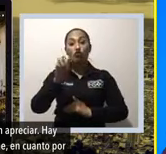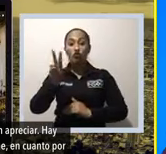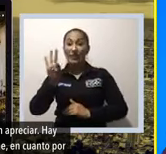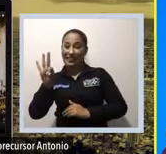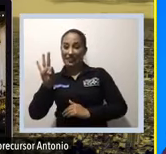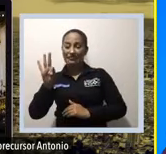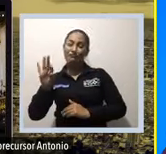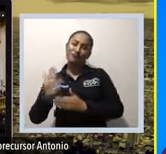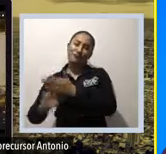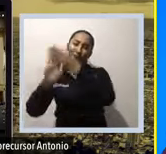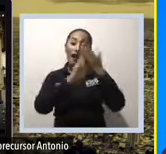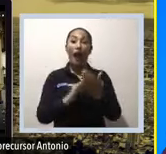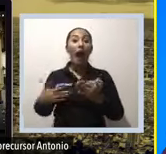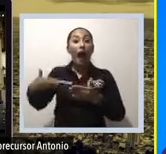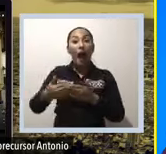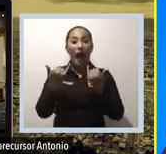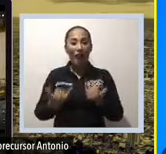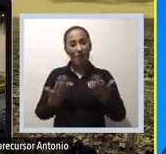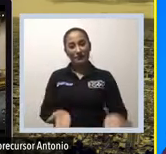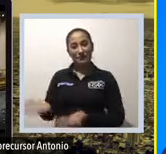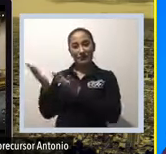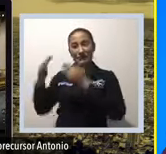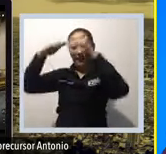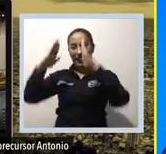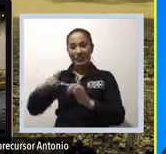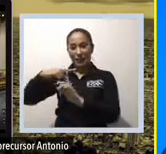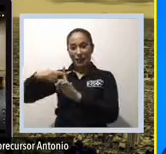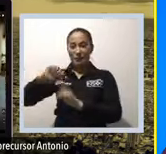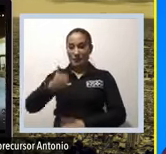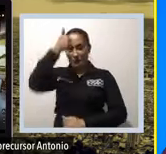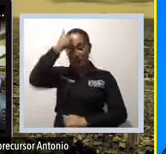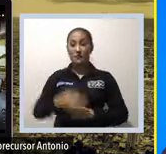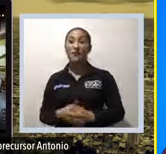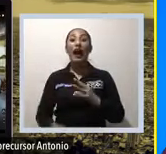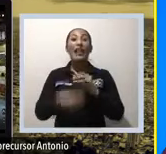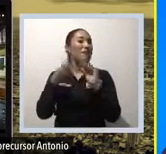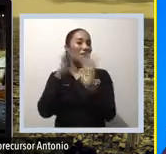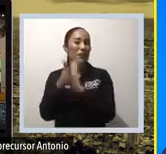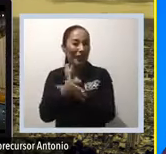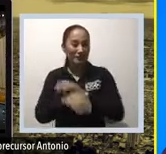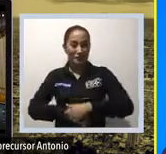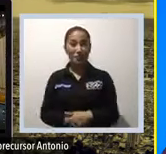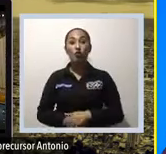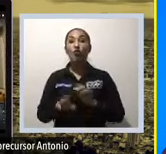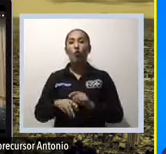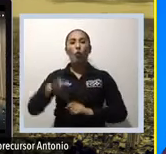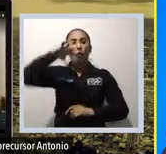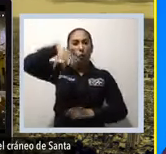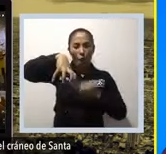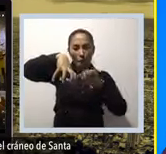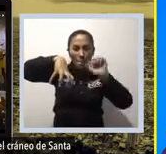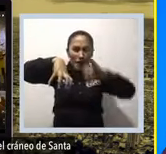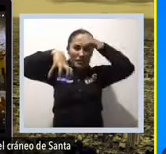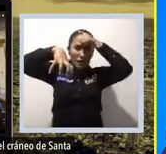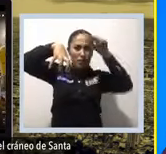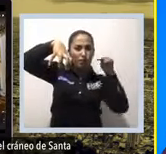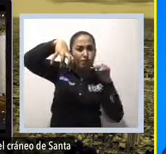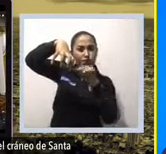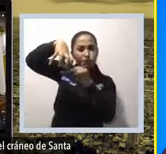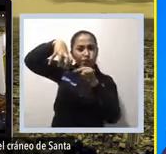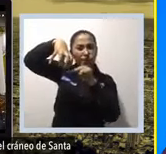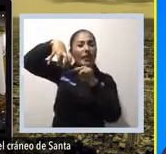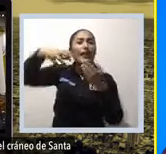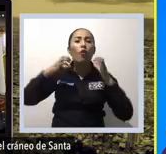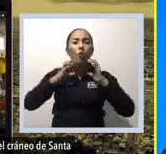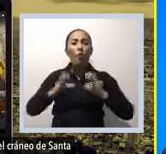por ejemplo, en sus capillas. En una de sus capillas reposan los restos del precursor Antonio Nariño, también del fundador Gonzalo Jiménez de Quesada, del pintor